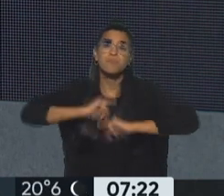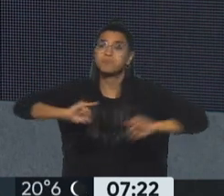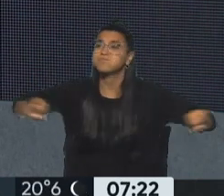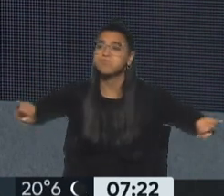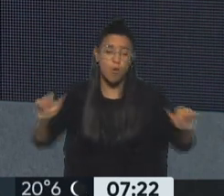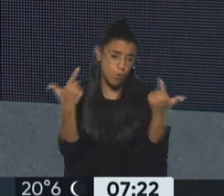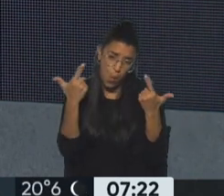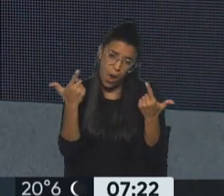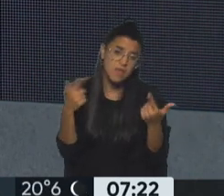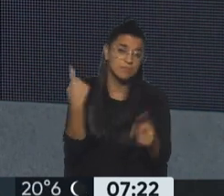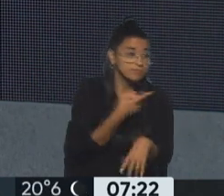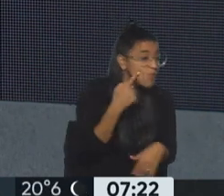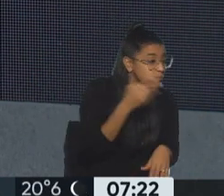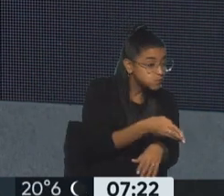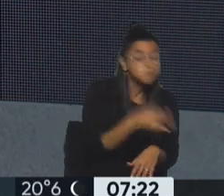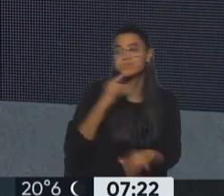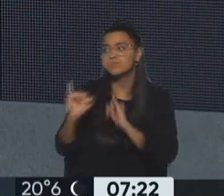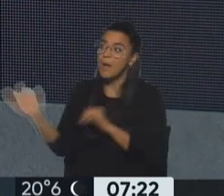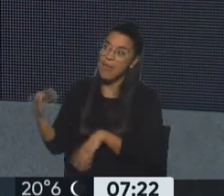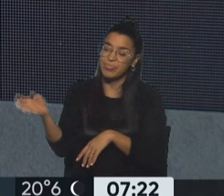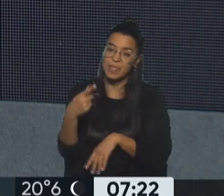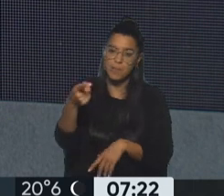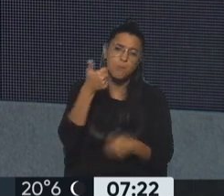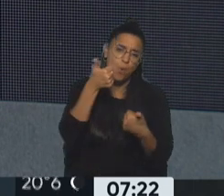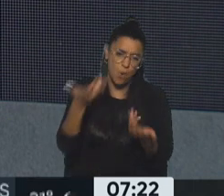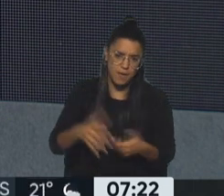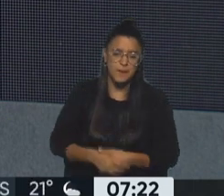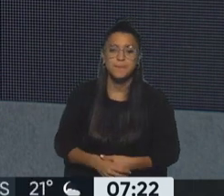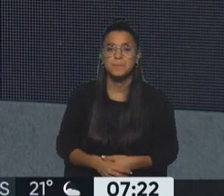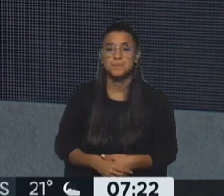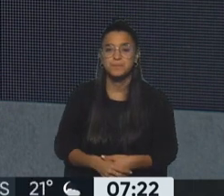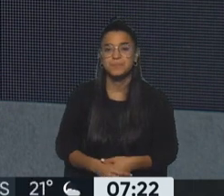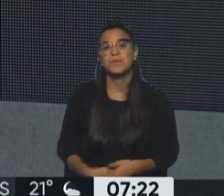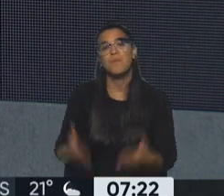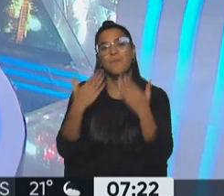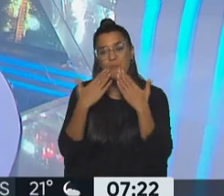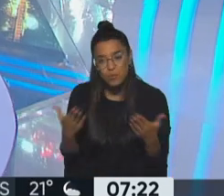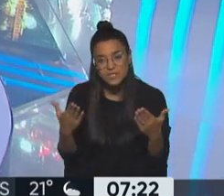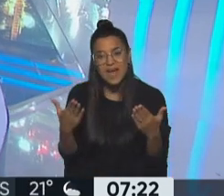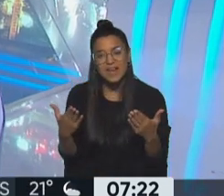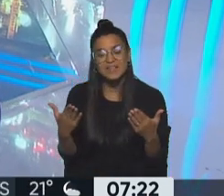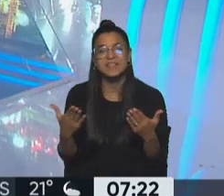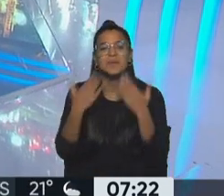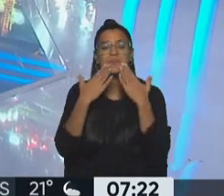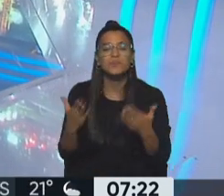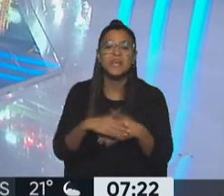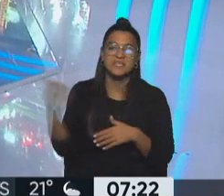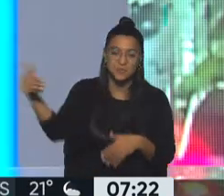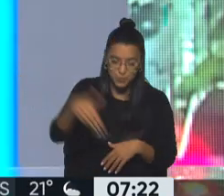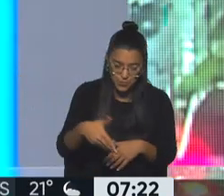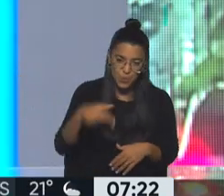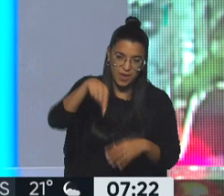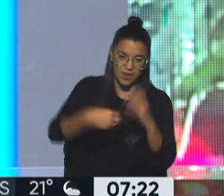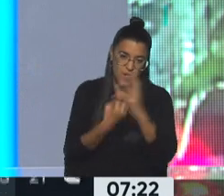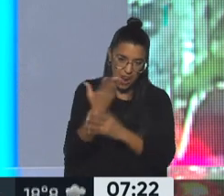experimentamos esa obra y la pasamos súper bien. Muchísimas gracias a Ariel Núñez de Croche por acompañarnos